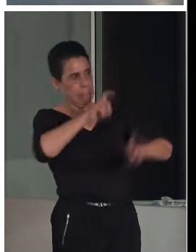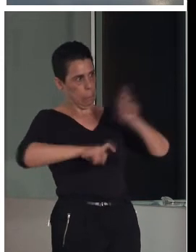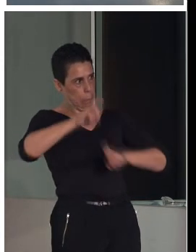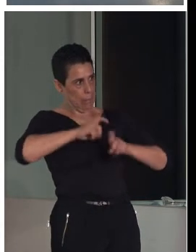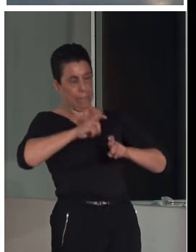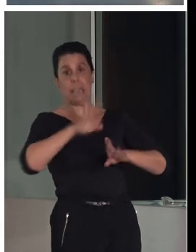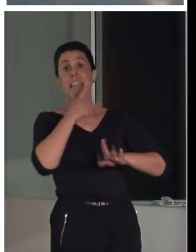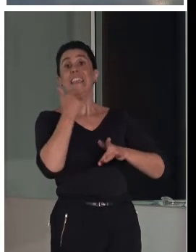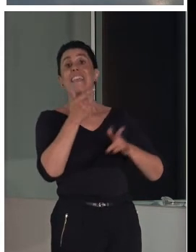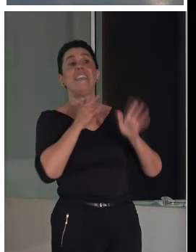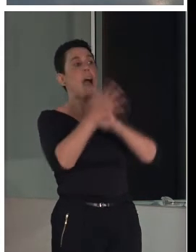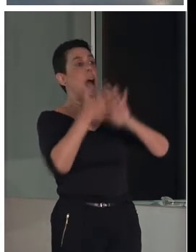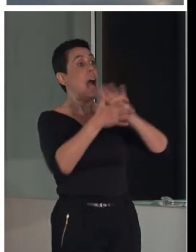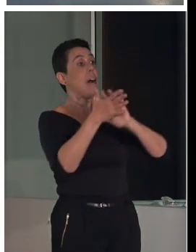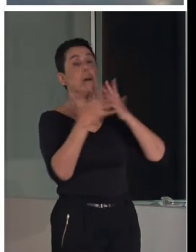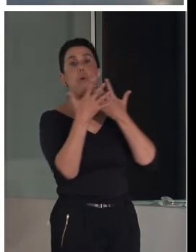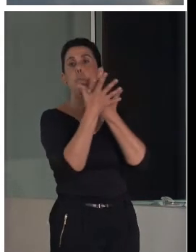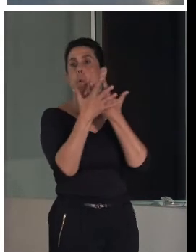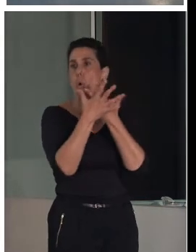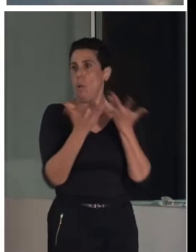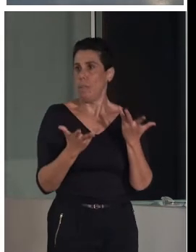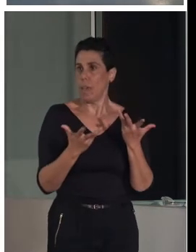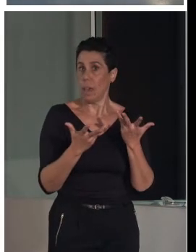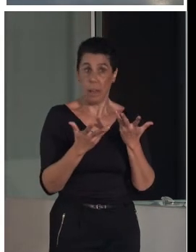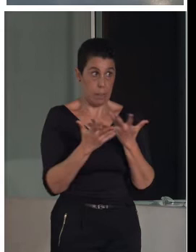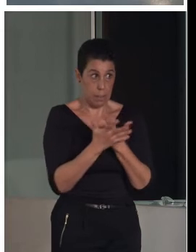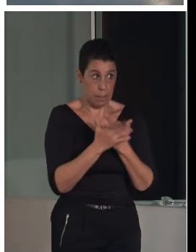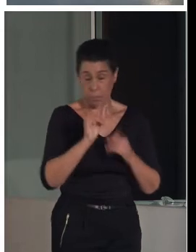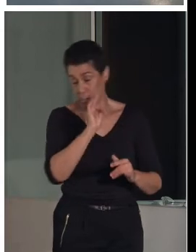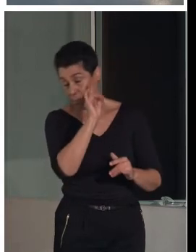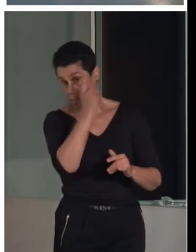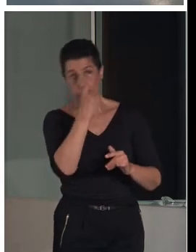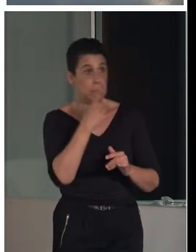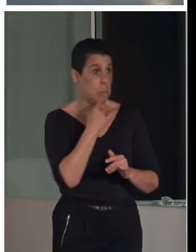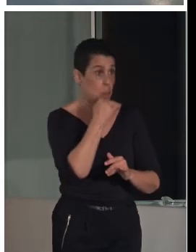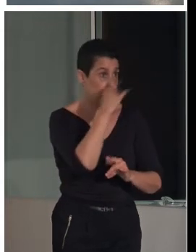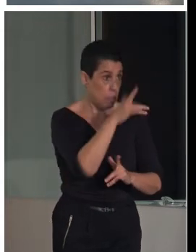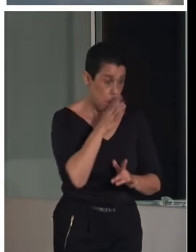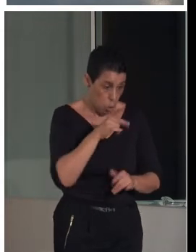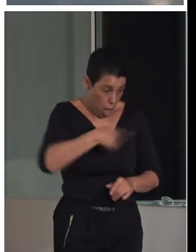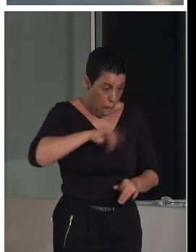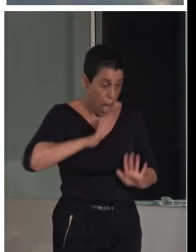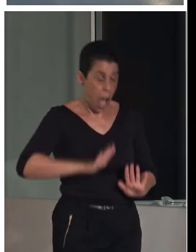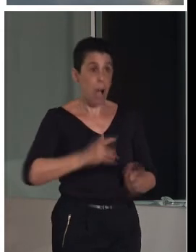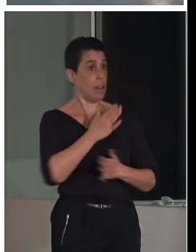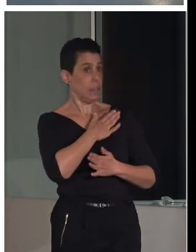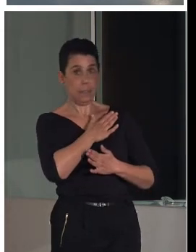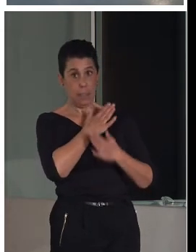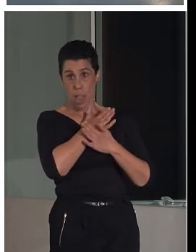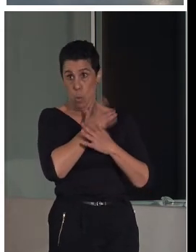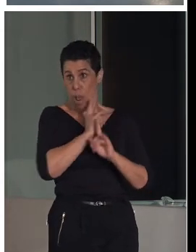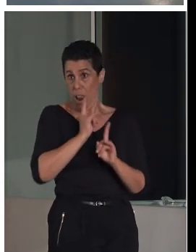mudéjar, primero tenemos que decir que no estamos en Teruel, de momento, a pesar de que